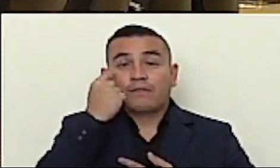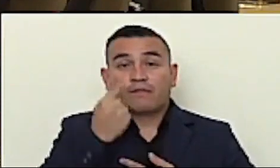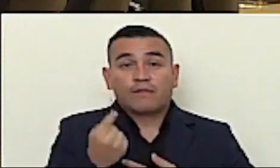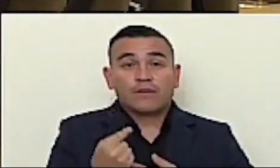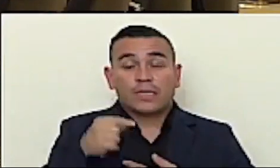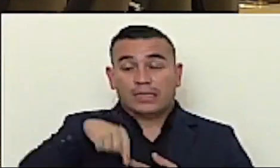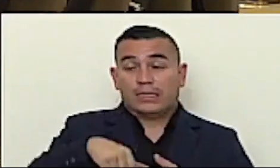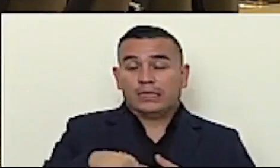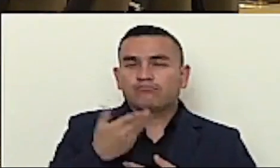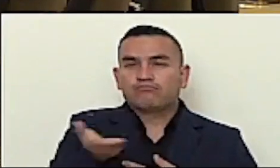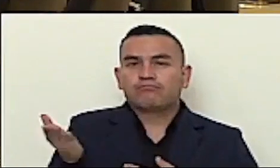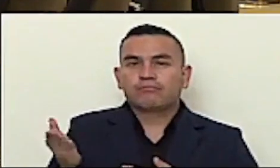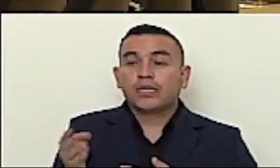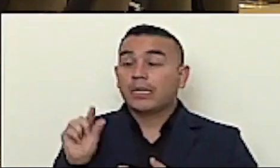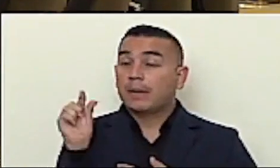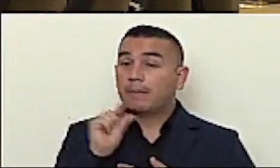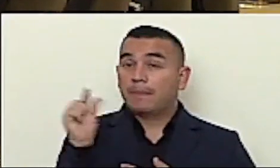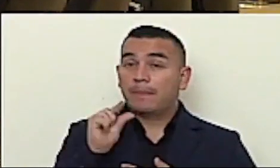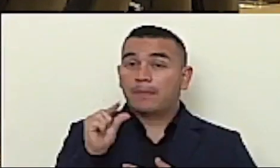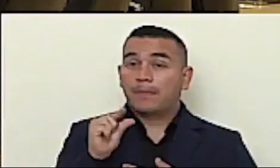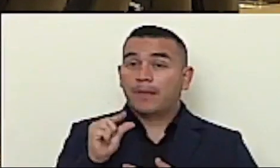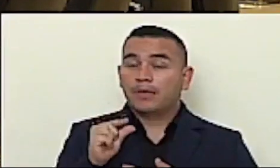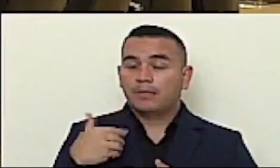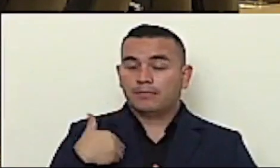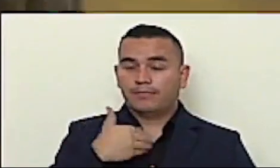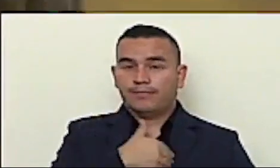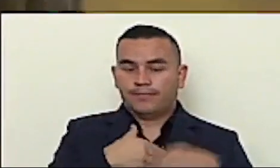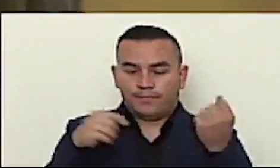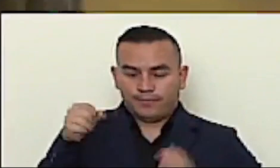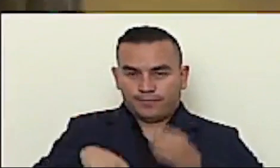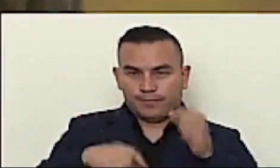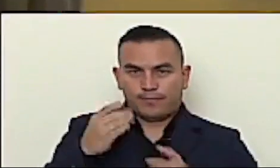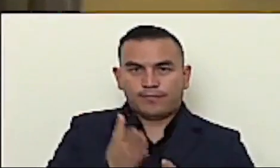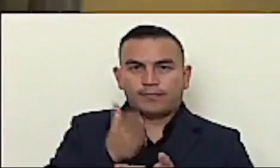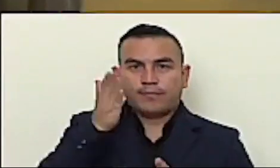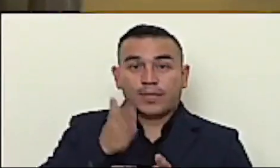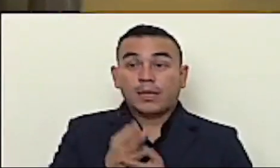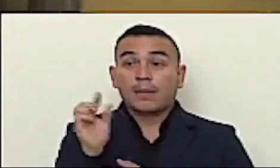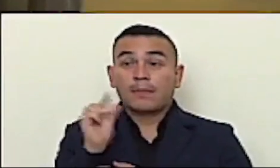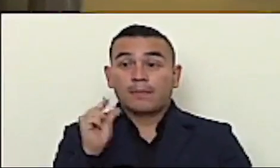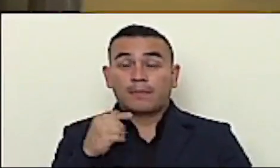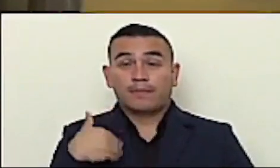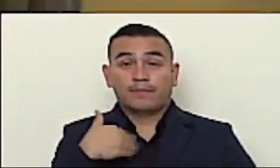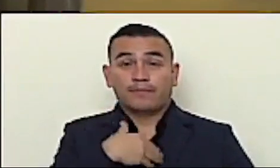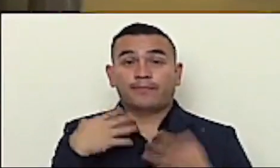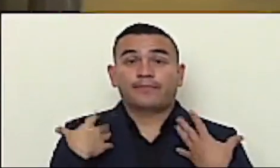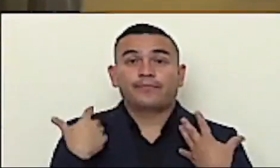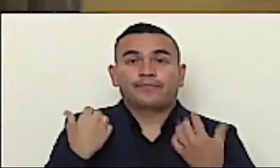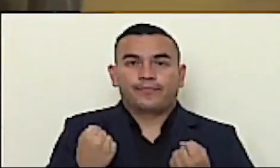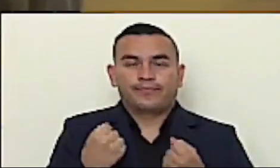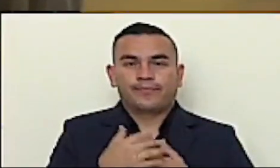un producto se necesita un permiso del Ministerio de Agricultura y Ganadería y se necesita un permiso del Ministerio de Salud.